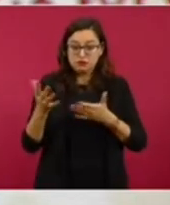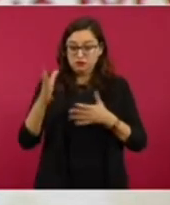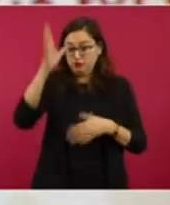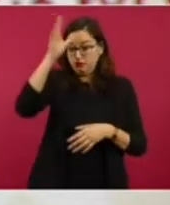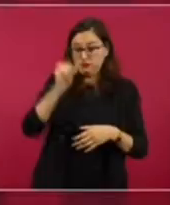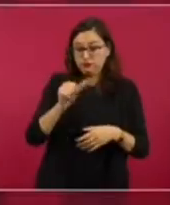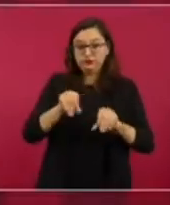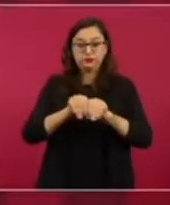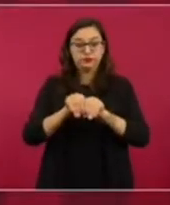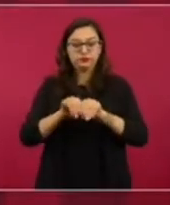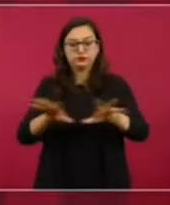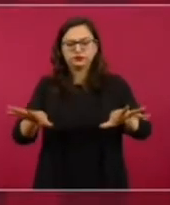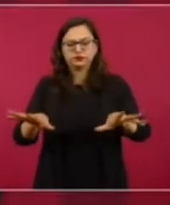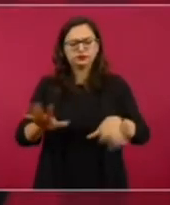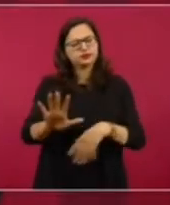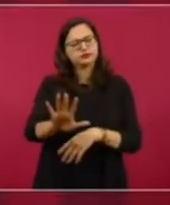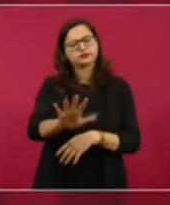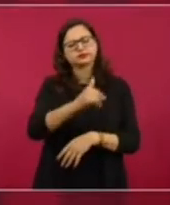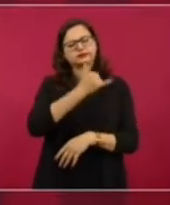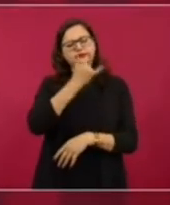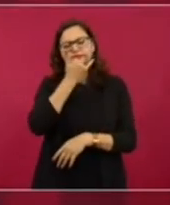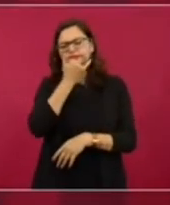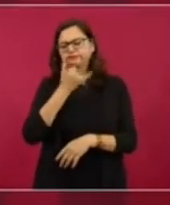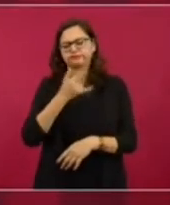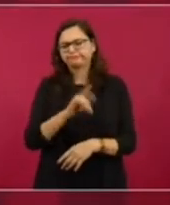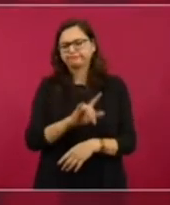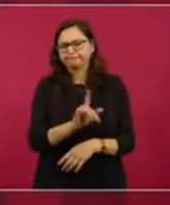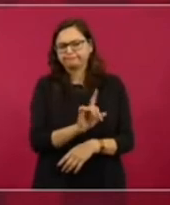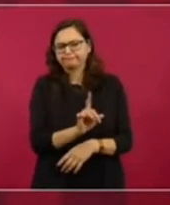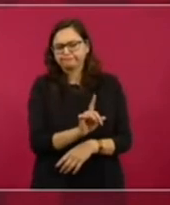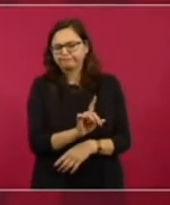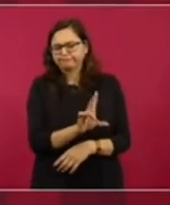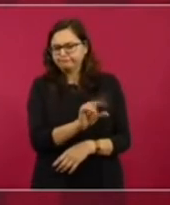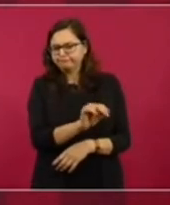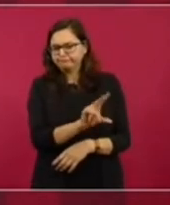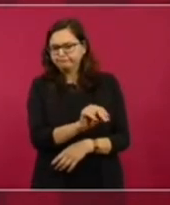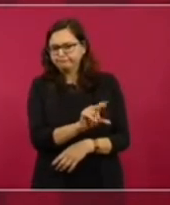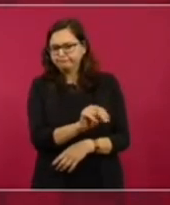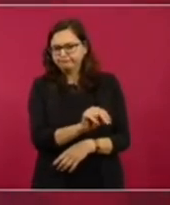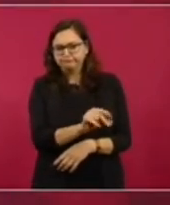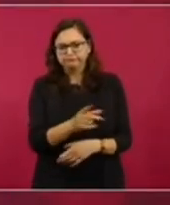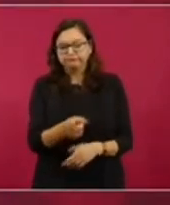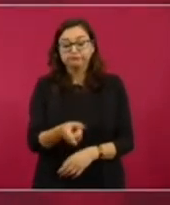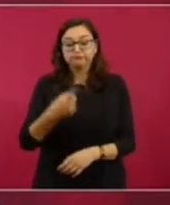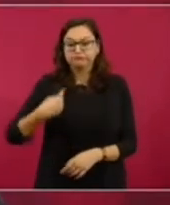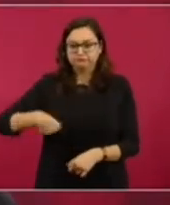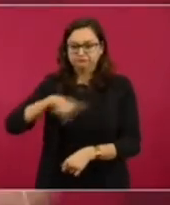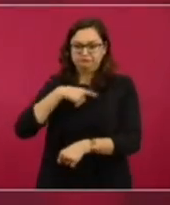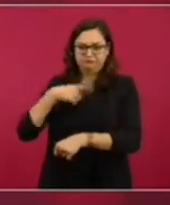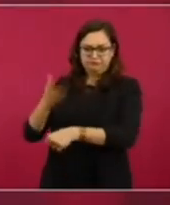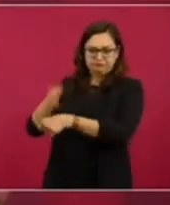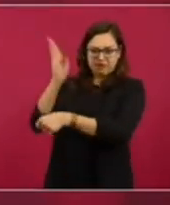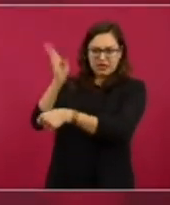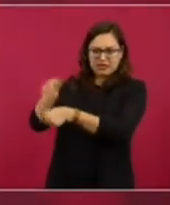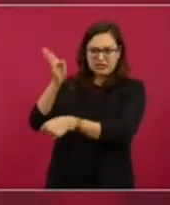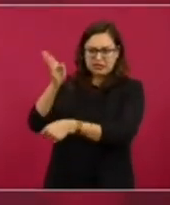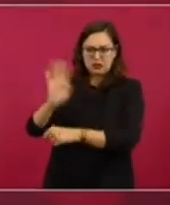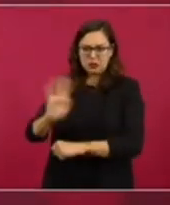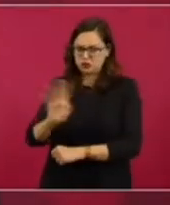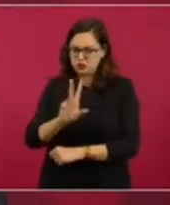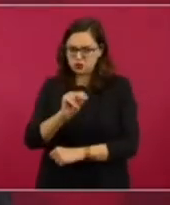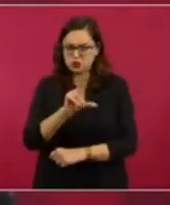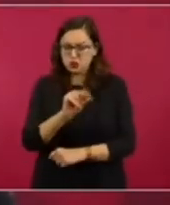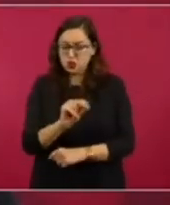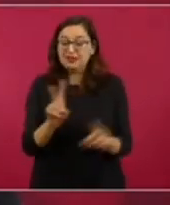ya hay un comité que tiene que revisar todos los permisos, no es una sanción, es si das un permiso de exportación o no lo das.